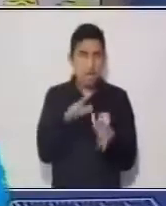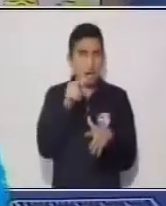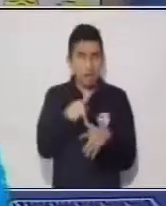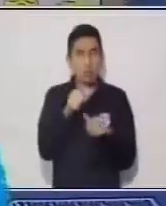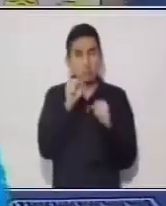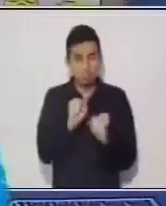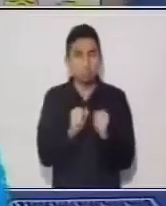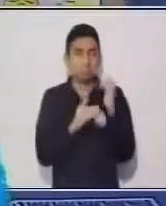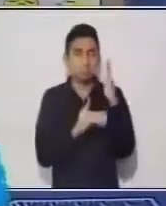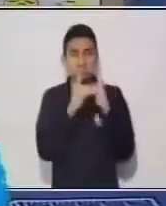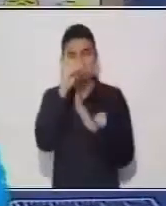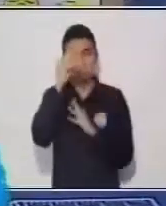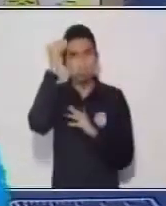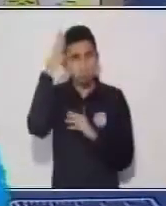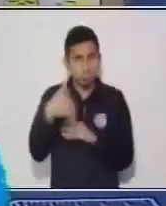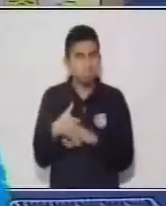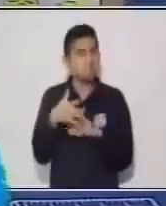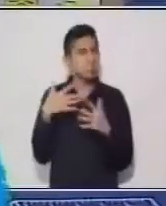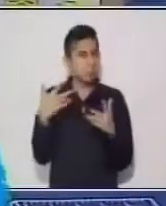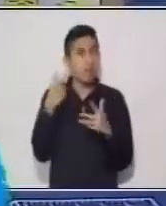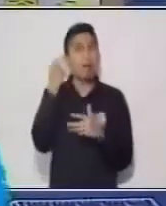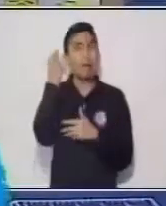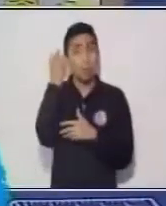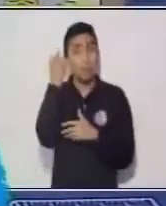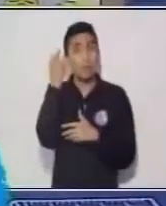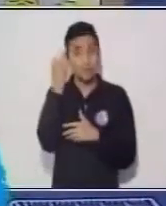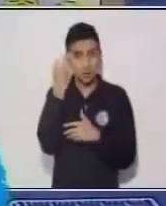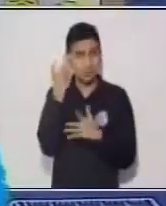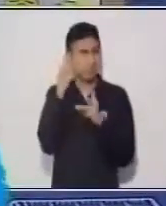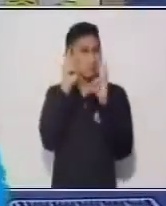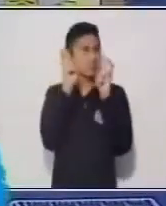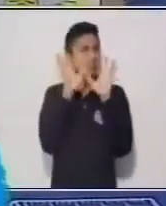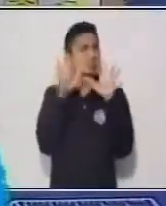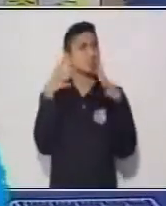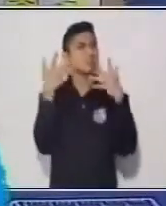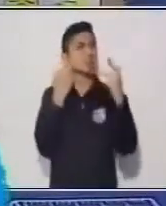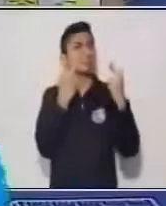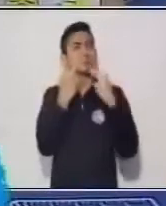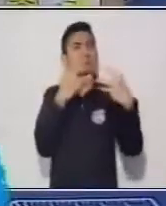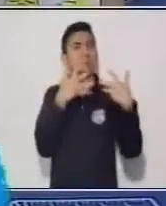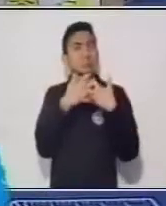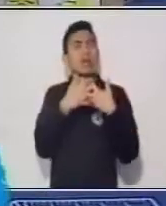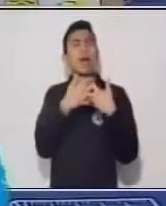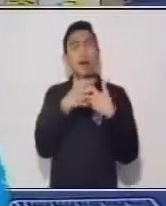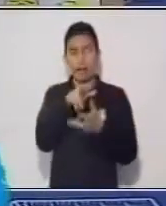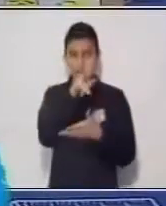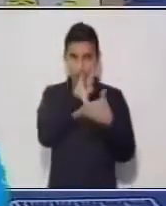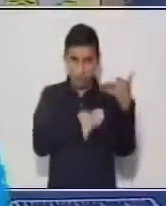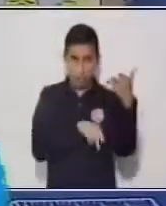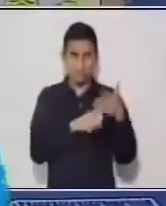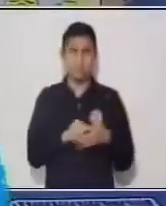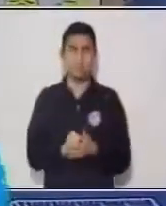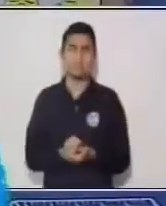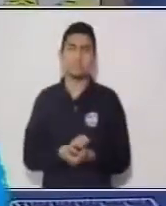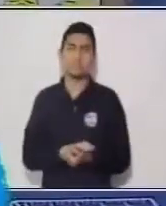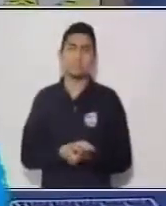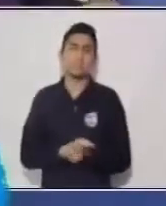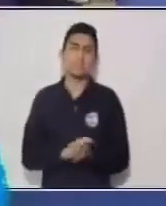también a desarrollar habilidades de comprensión con relación a lo que leemos. Entonces